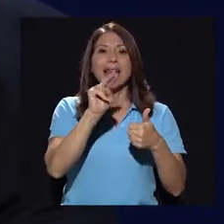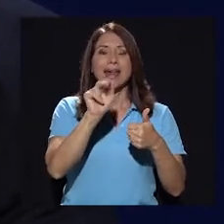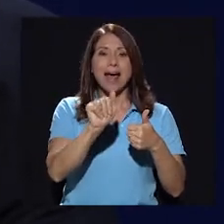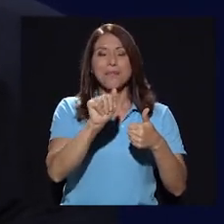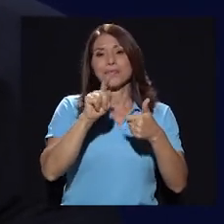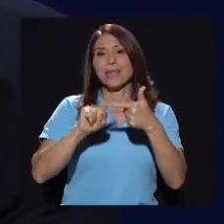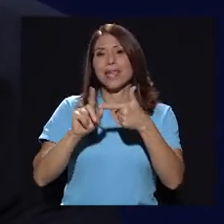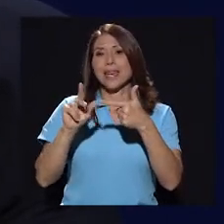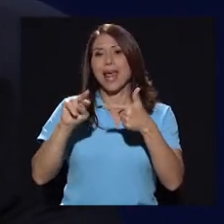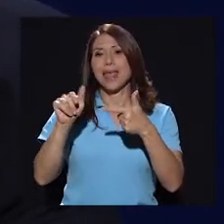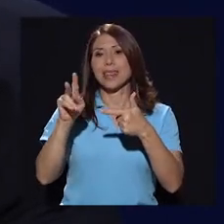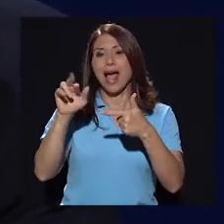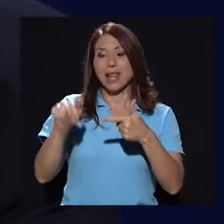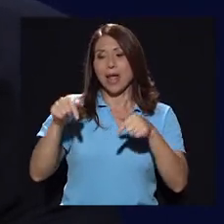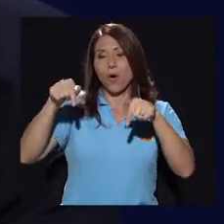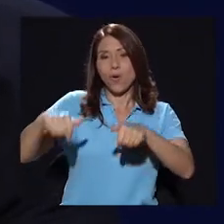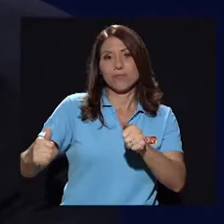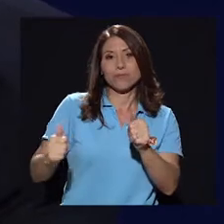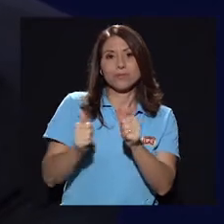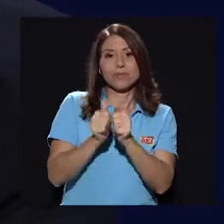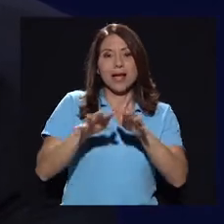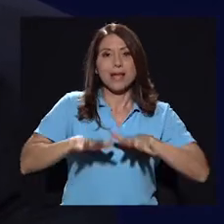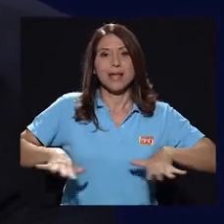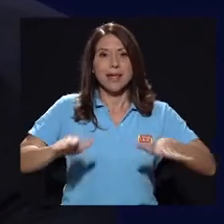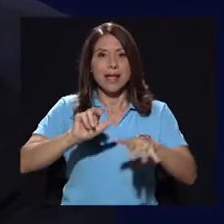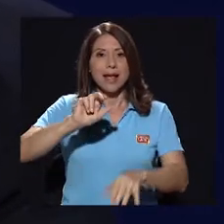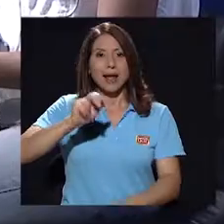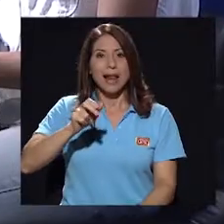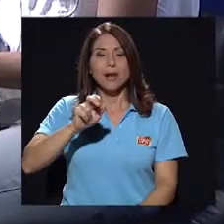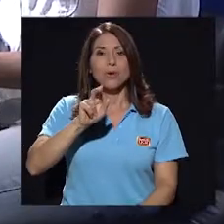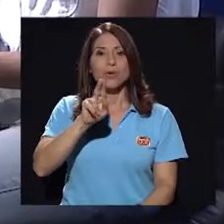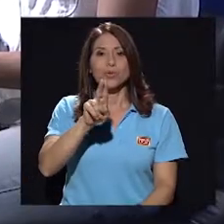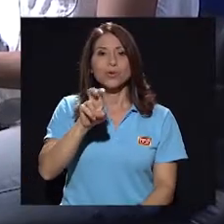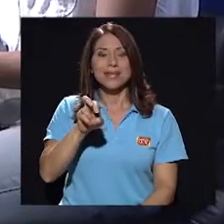acompañan hoy aquí en el set de Canal UCR.